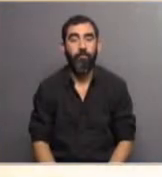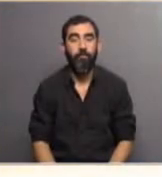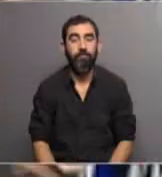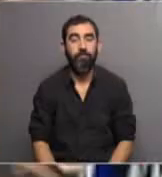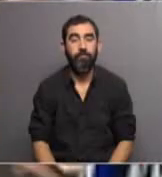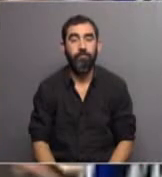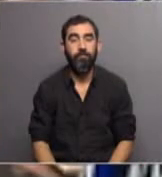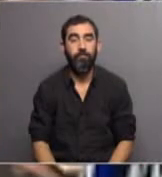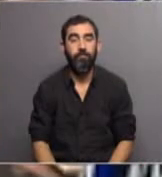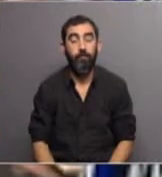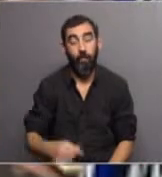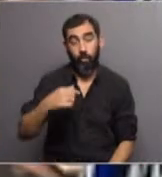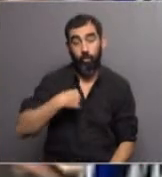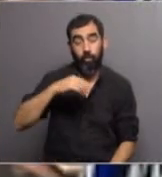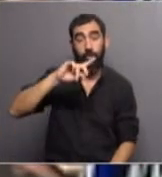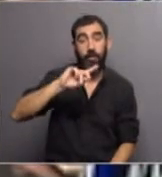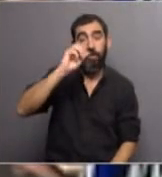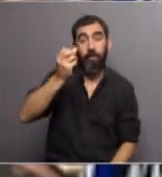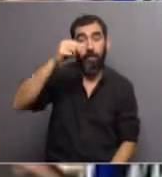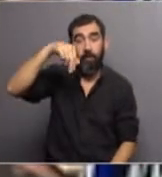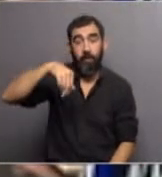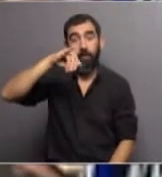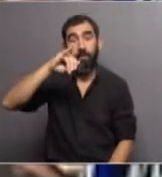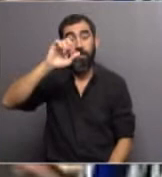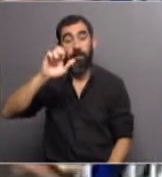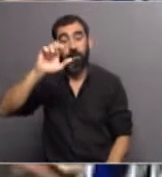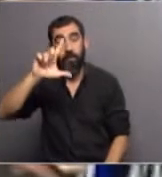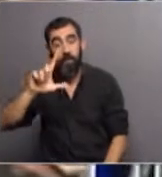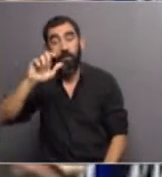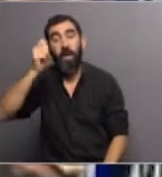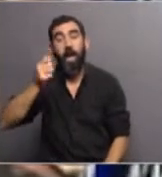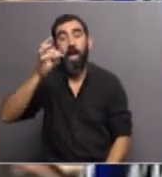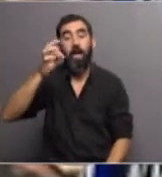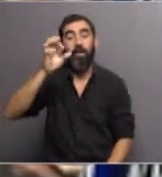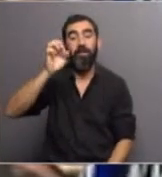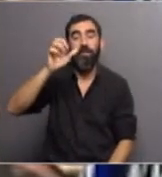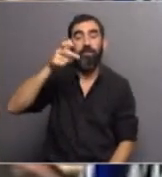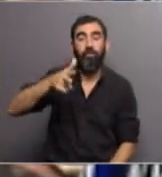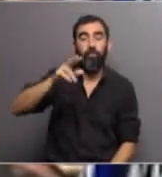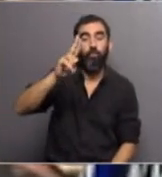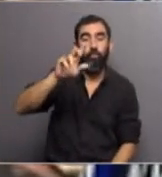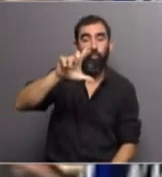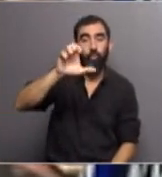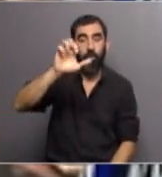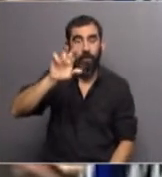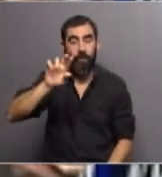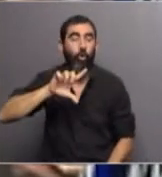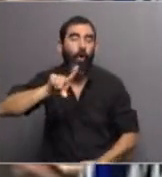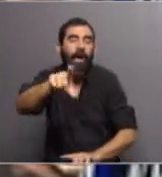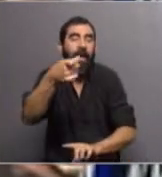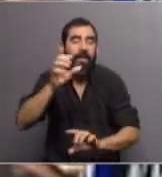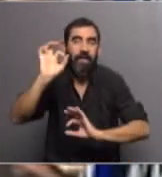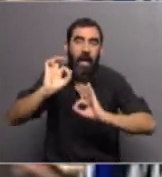Yo soy Daniel Altschuler, me defino como un quizá exastrónomo, porque en realidad